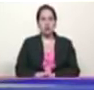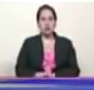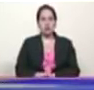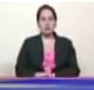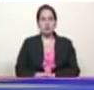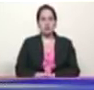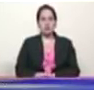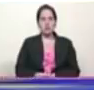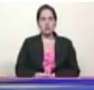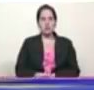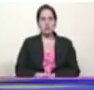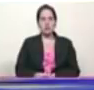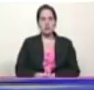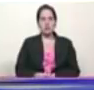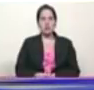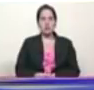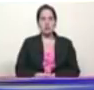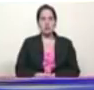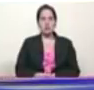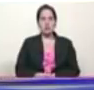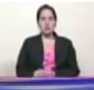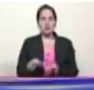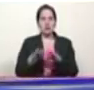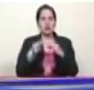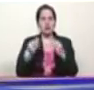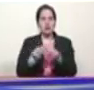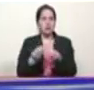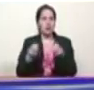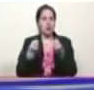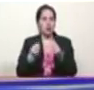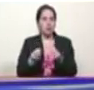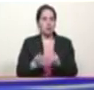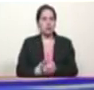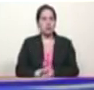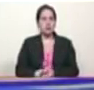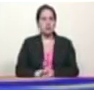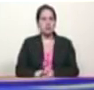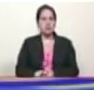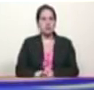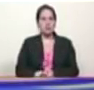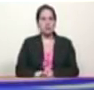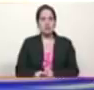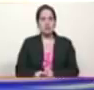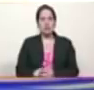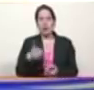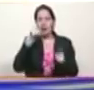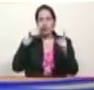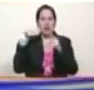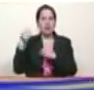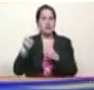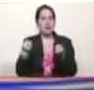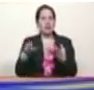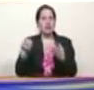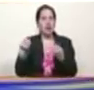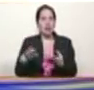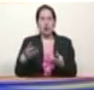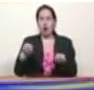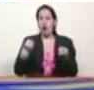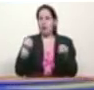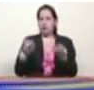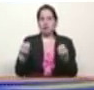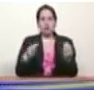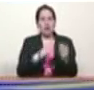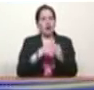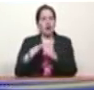tenga un sistema de salud con el médico de familia al lado nuestra mayor venganza es seguir entregando miles de viviendas